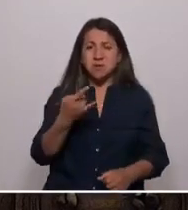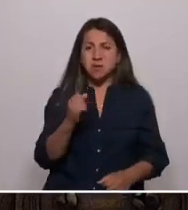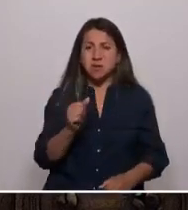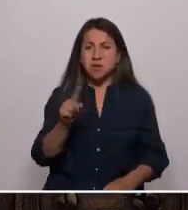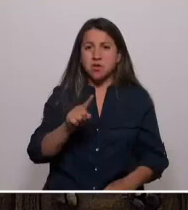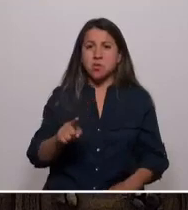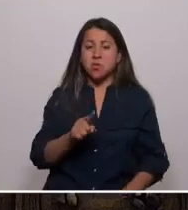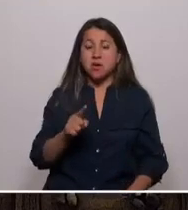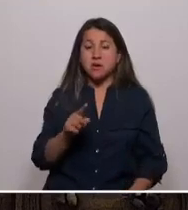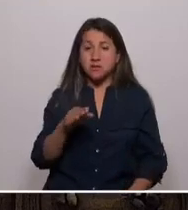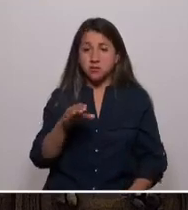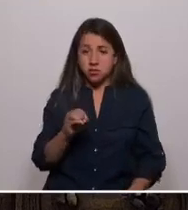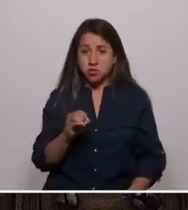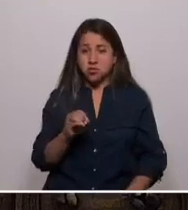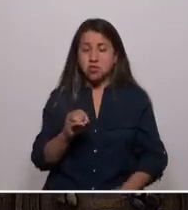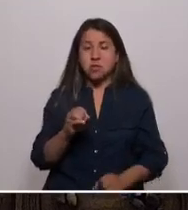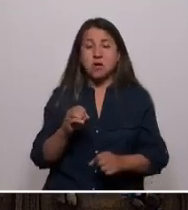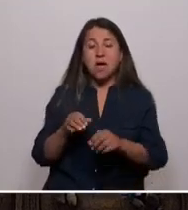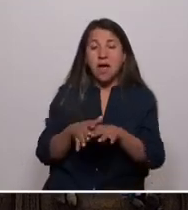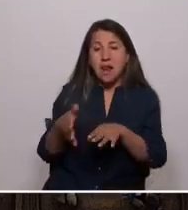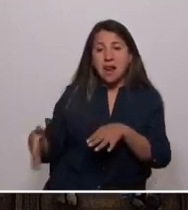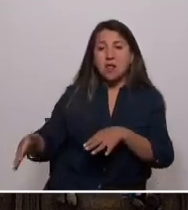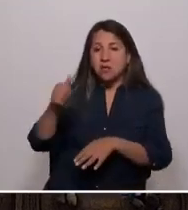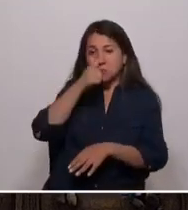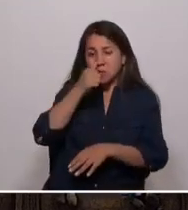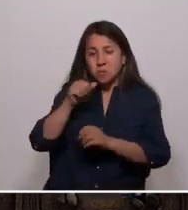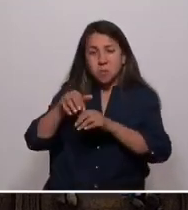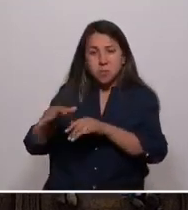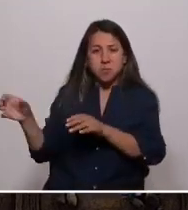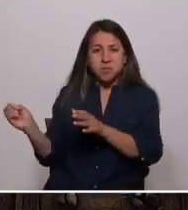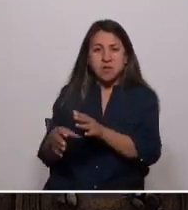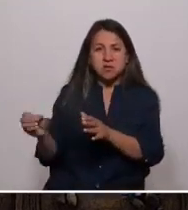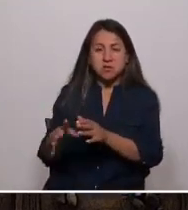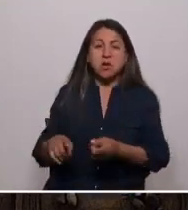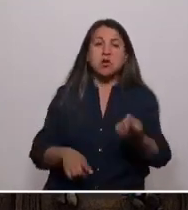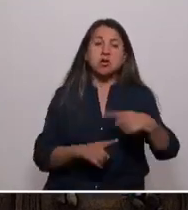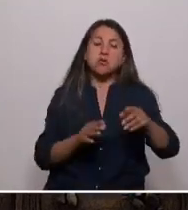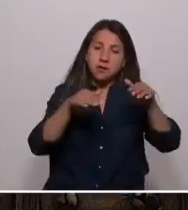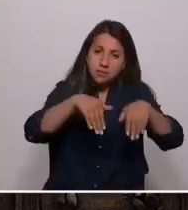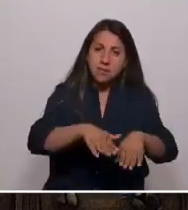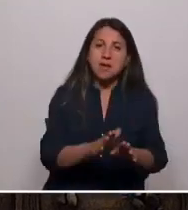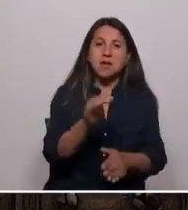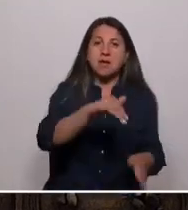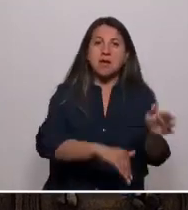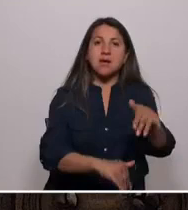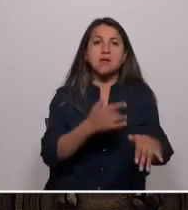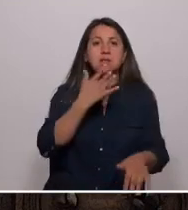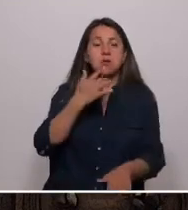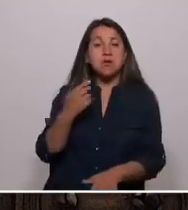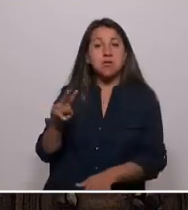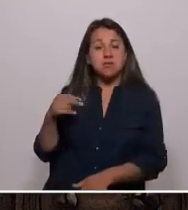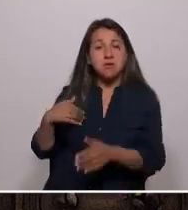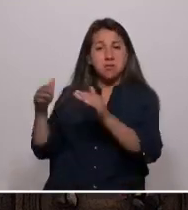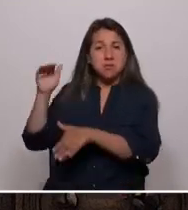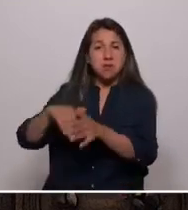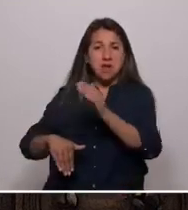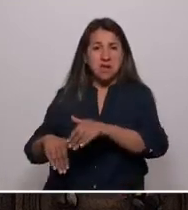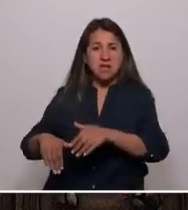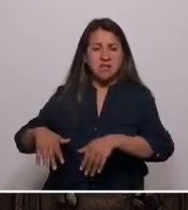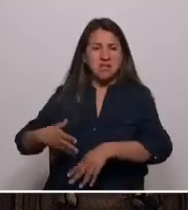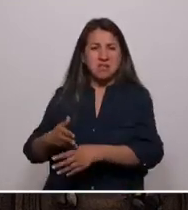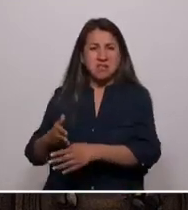que lleva años contaminándolos y los chañaralinos deben viajar a otras playas para bañarse, porque la de ellos está llena de relaves.